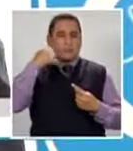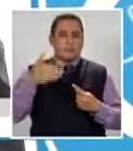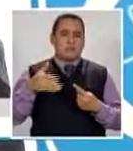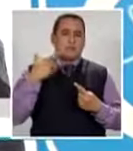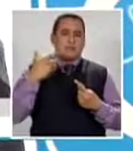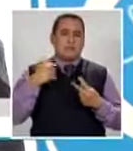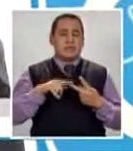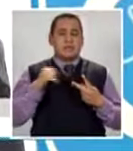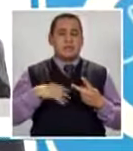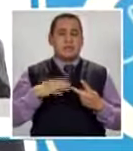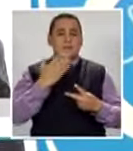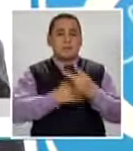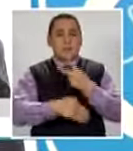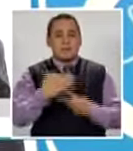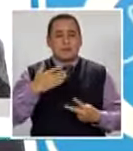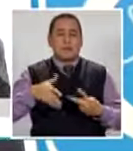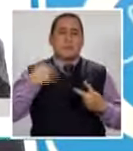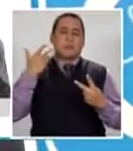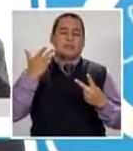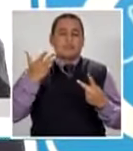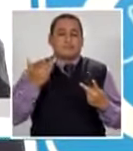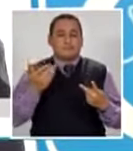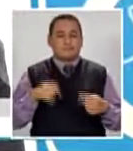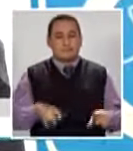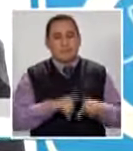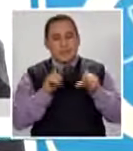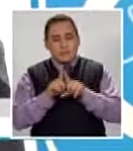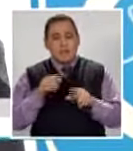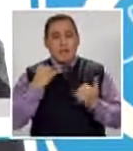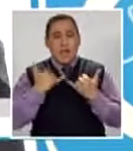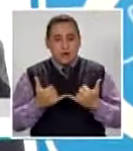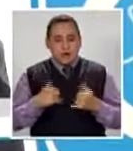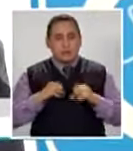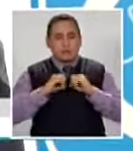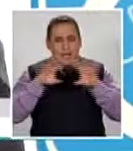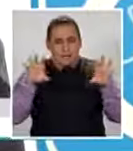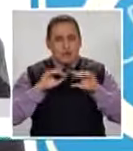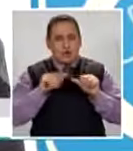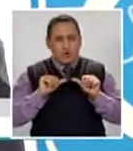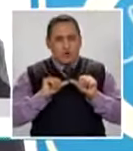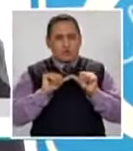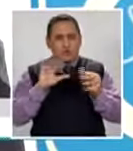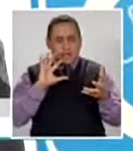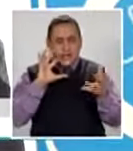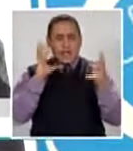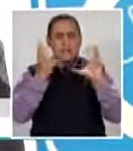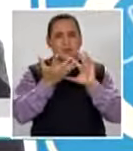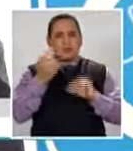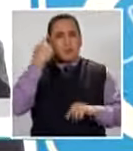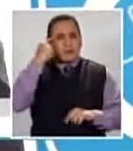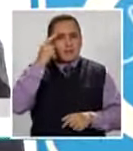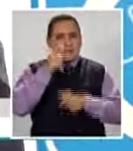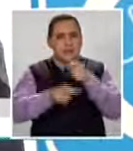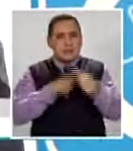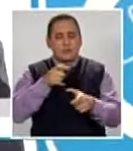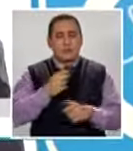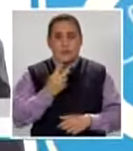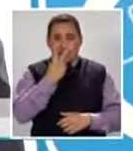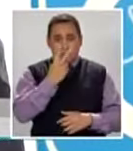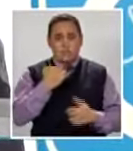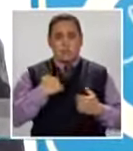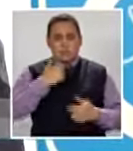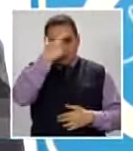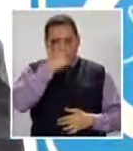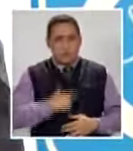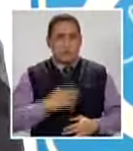segundo Por tener una discapacidad Entonces Con esta campaña Es que queremos continuar Cambiando las conciencias De la sociedad Y que vean